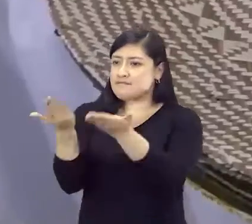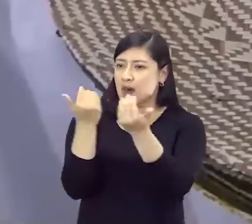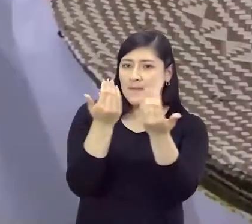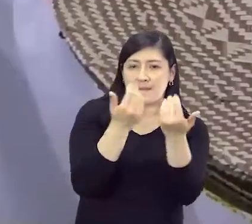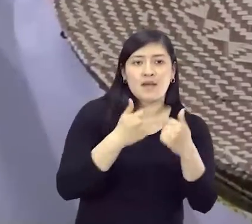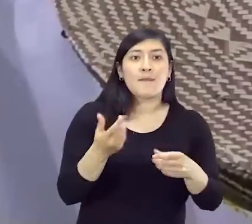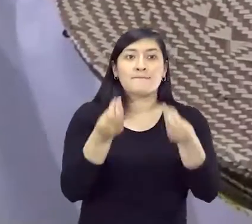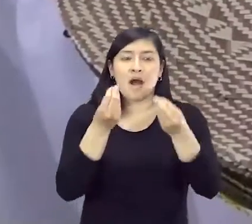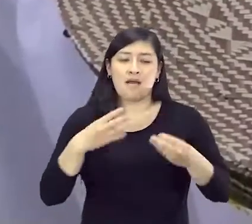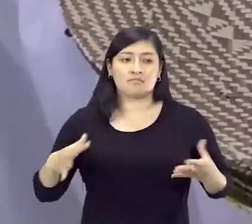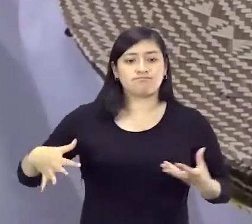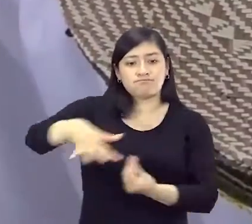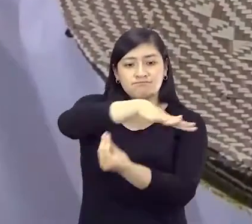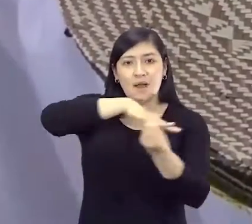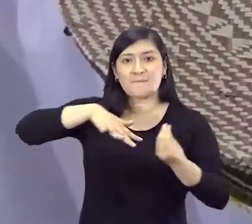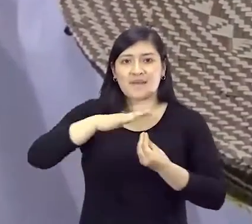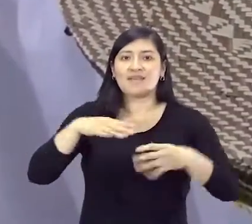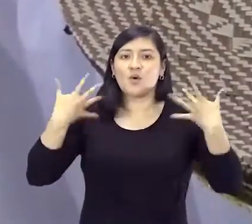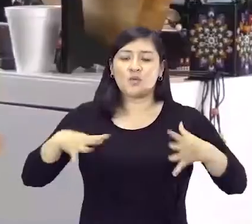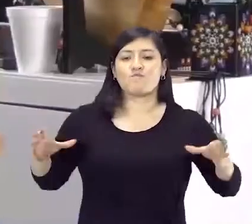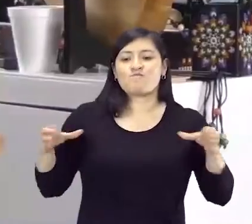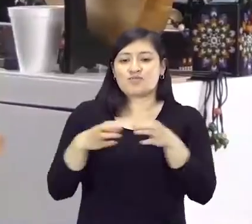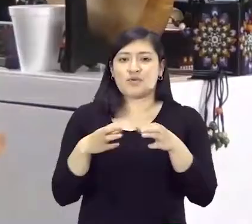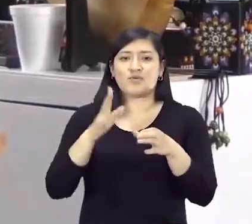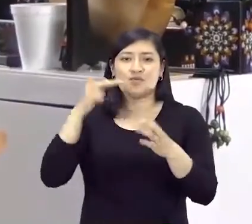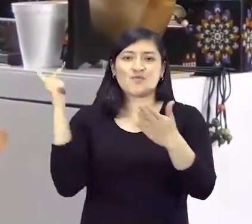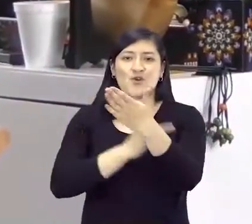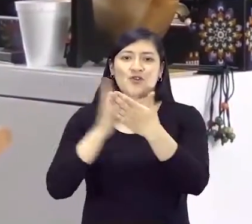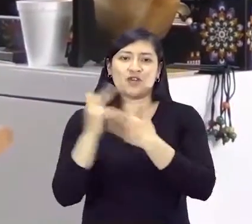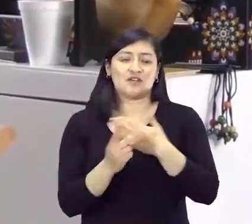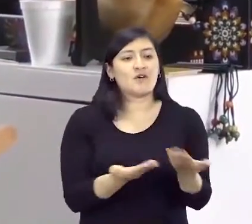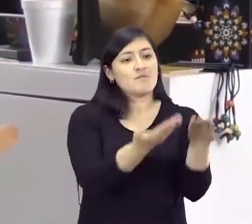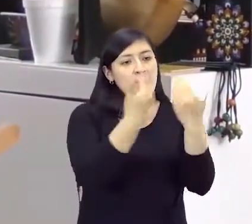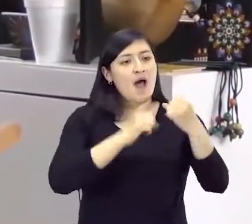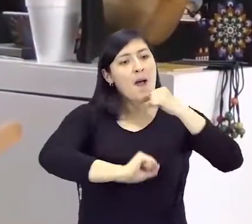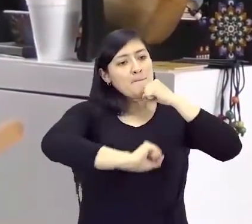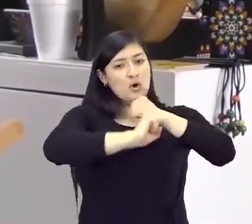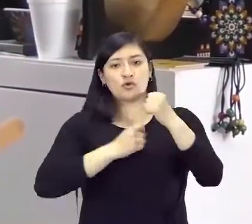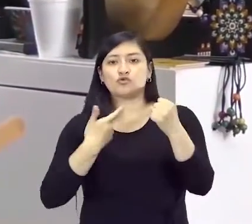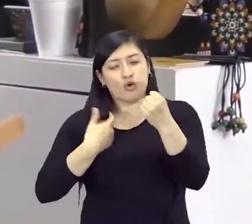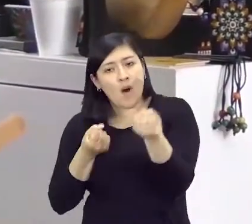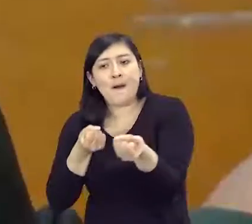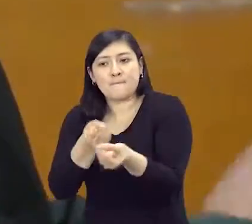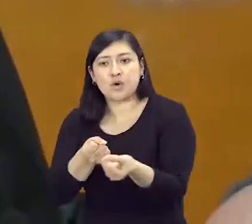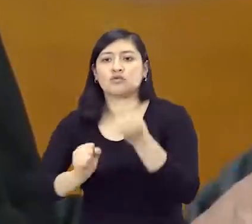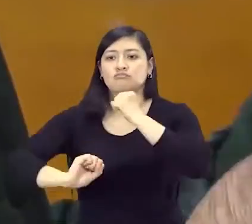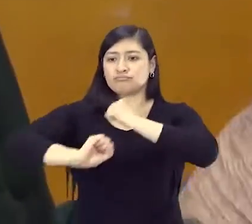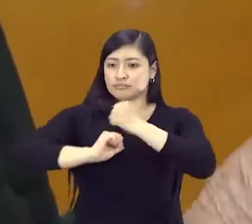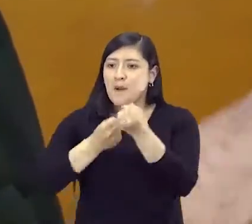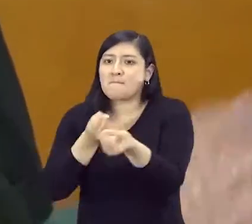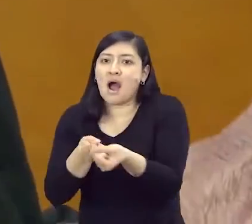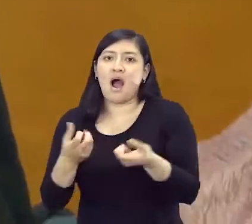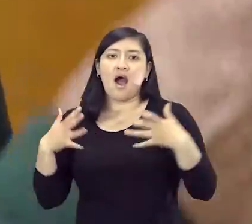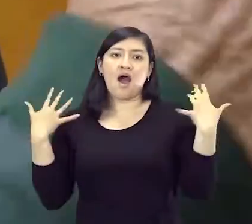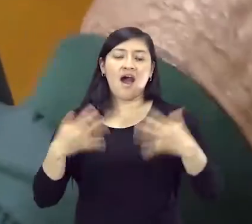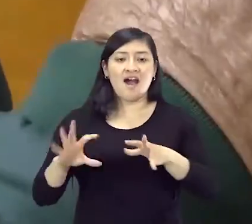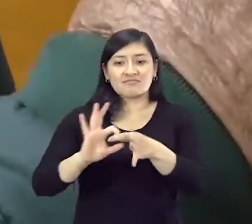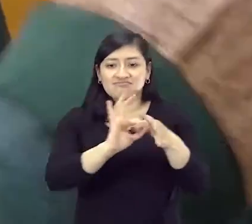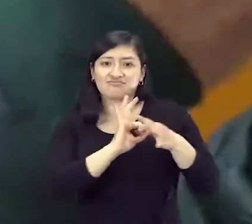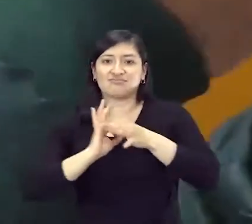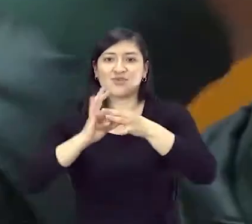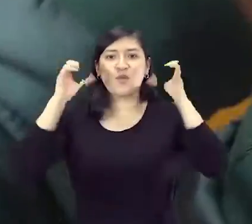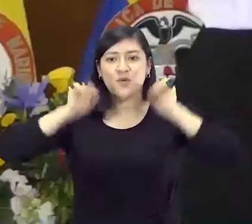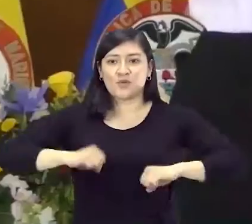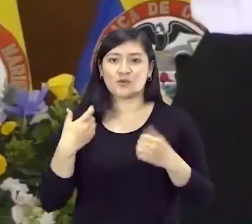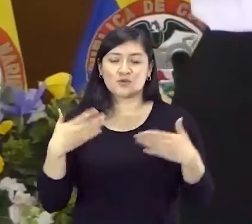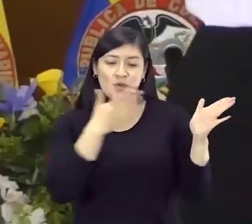instituciones, a las universidades, a todos los participantes como tal del ecosistema para que entre todos hagamos un proyecto de co-creación. ¿Qué implica ese aspecto de co-creación?